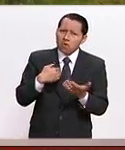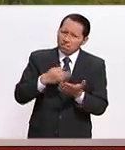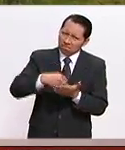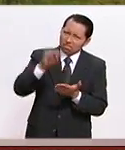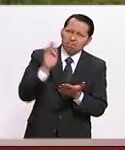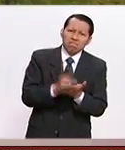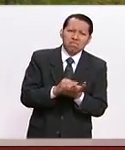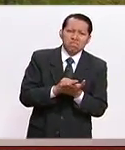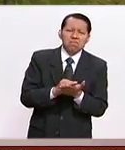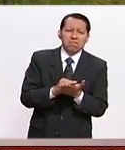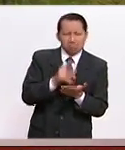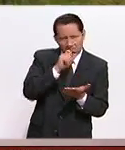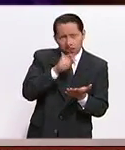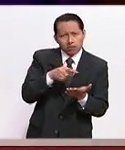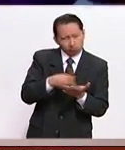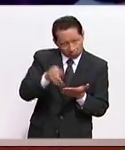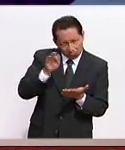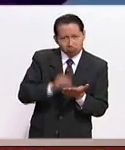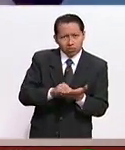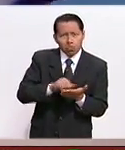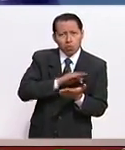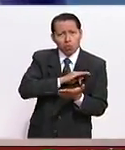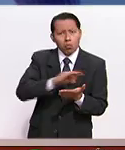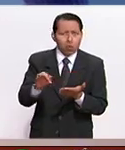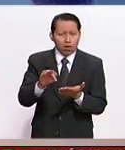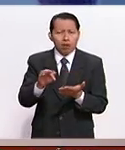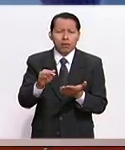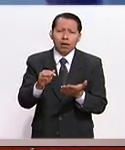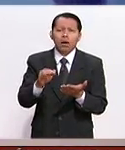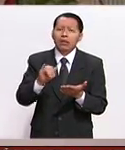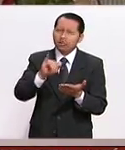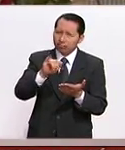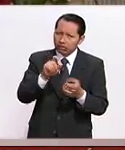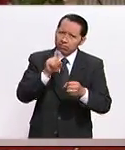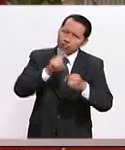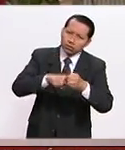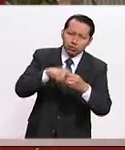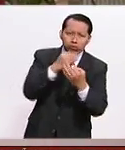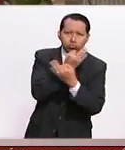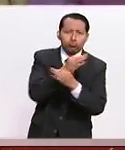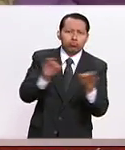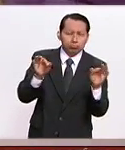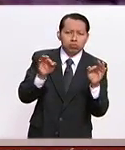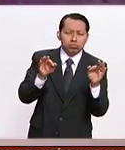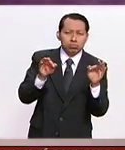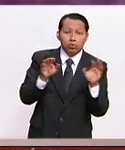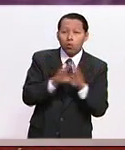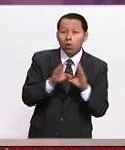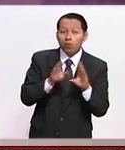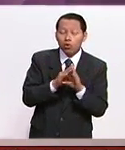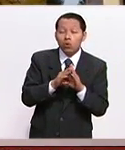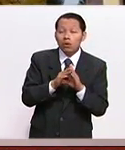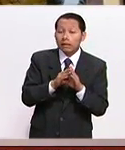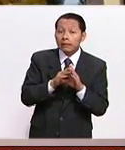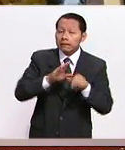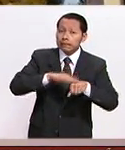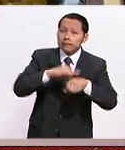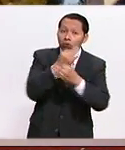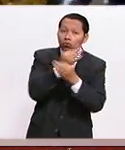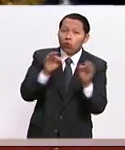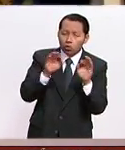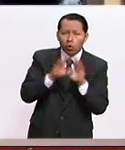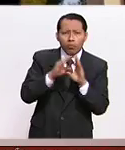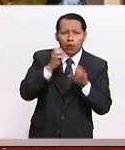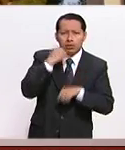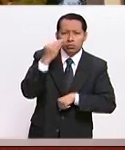también de postular a este tipo de convocatorias. Era una convocatoria lanzada para